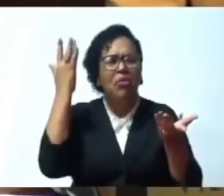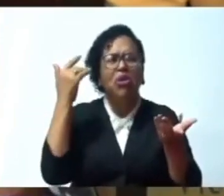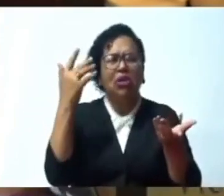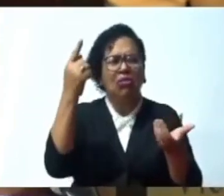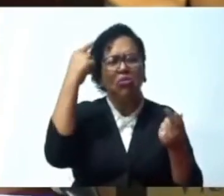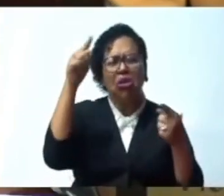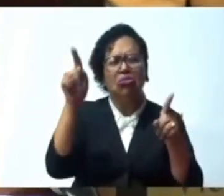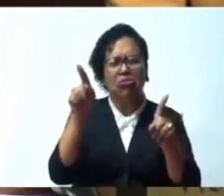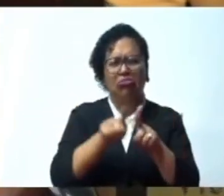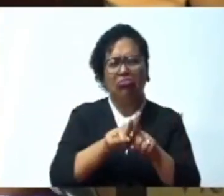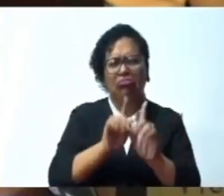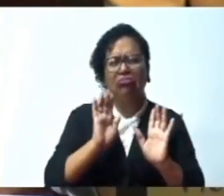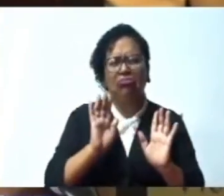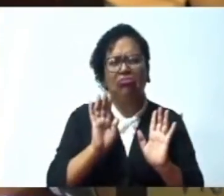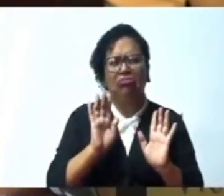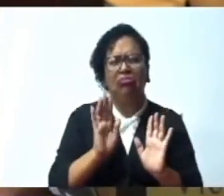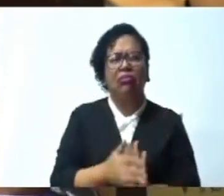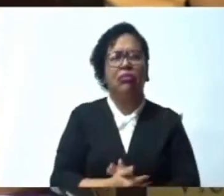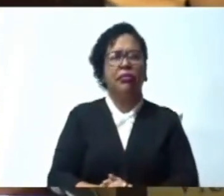Aida López